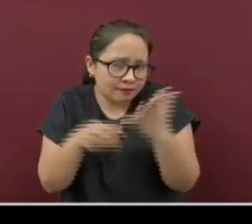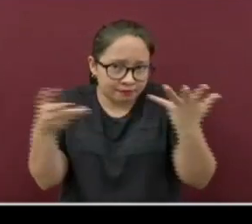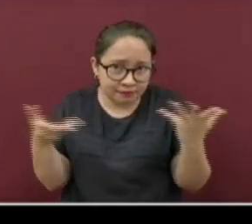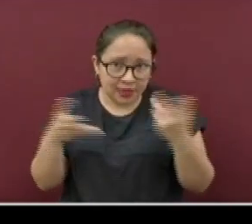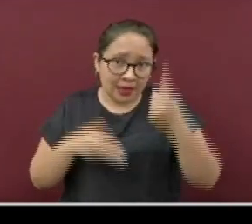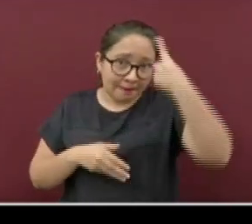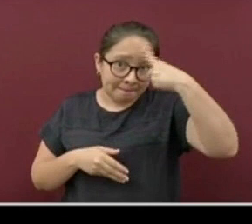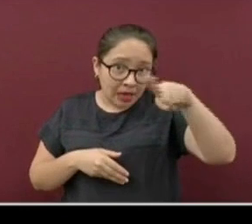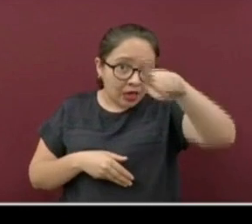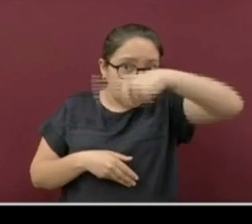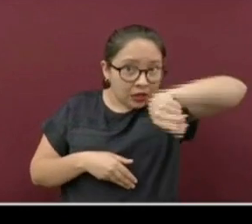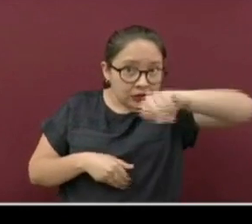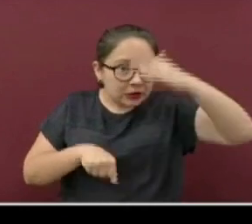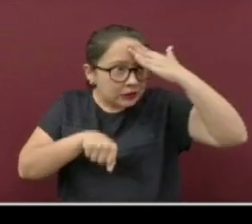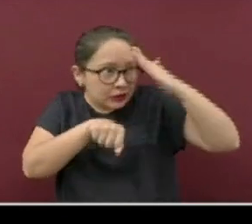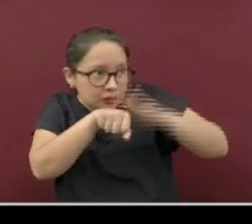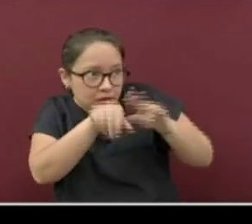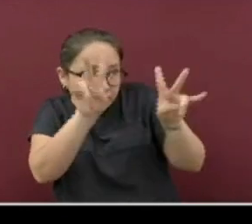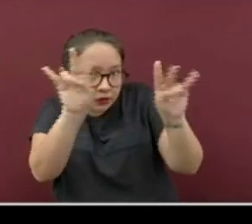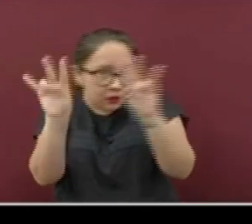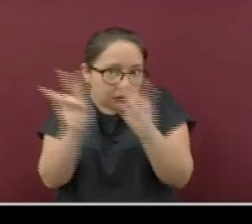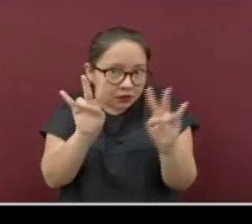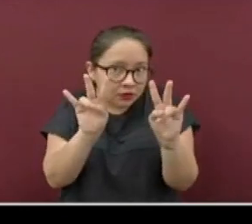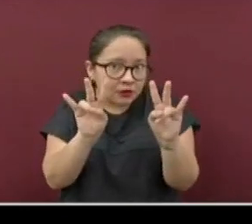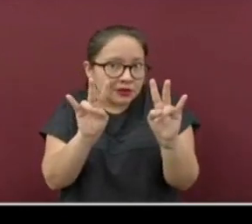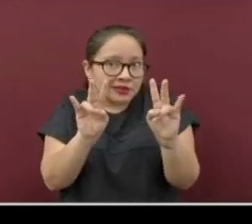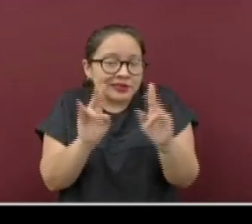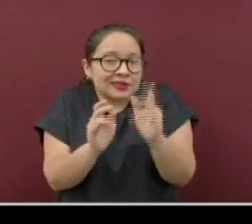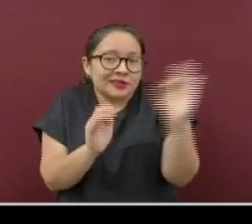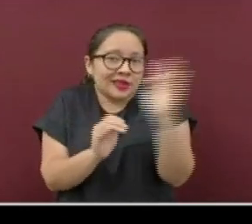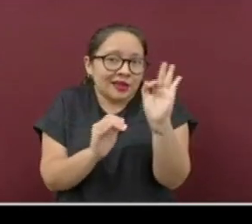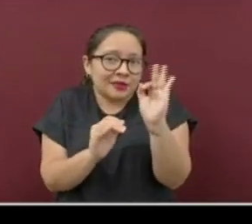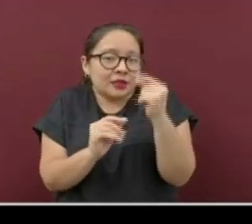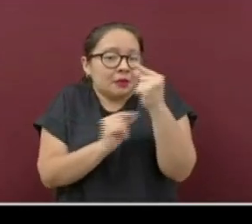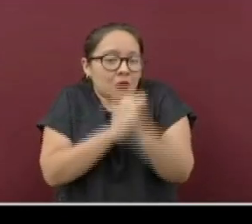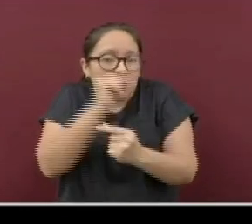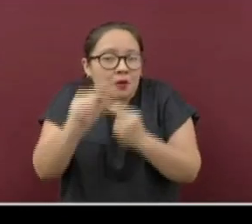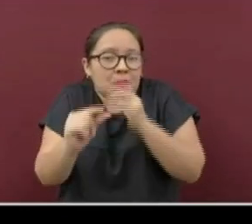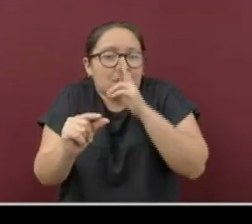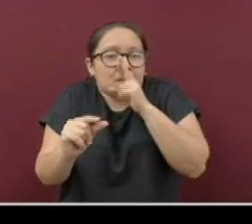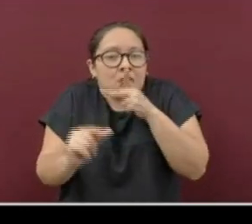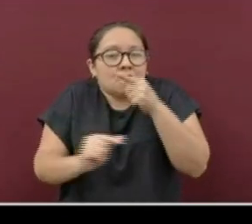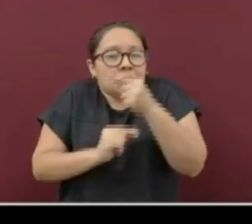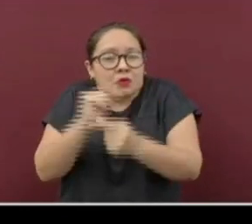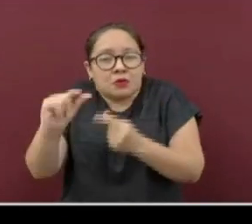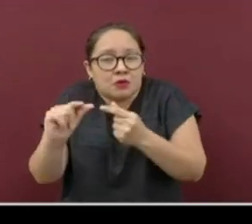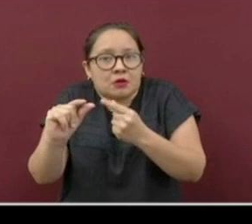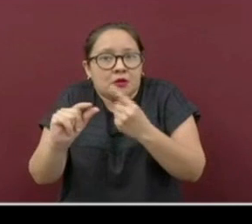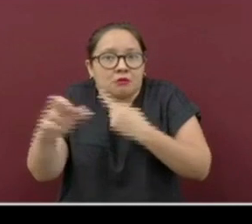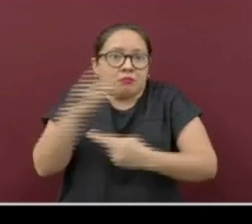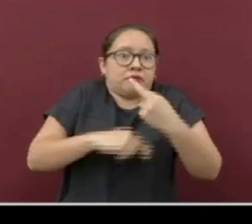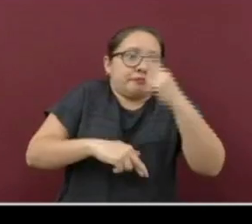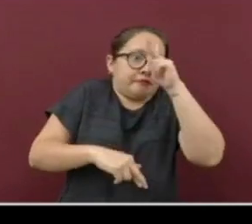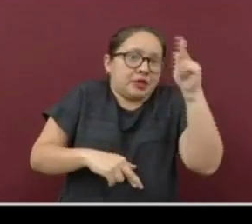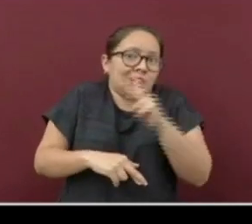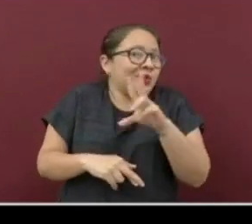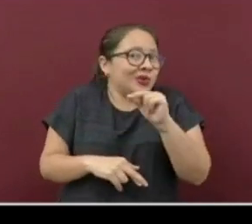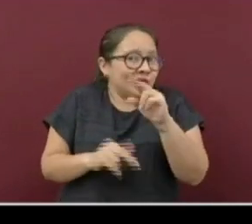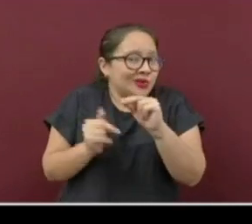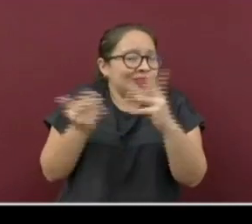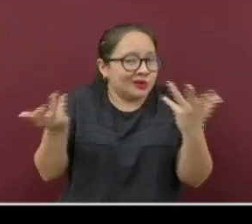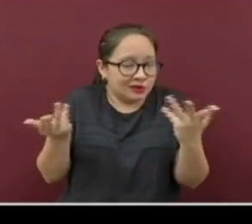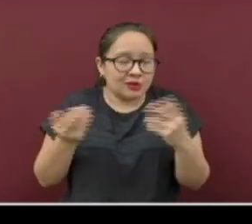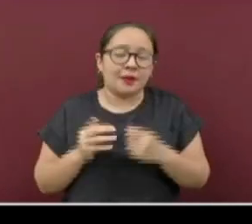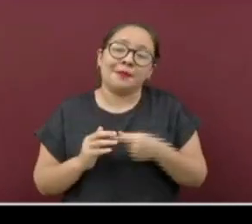bajar la guardia para prevenir un retroceso en el avance que se había venido logrando. Sin embargo, nuevamente hay